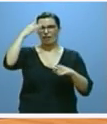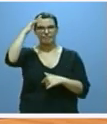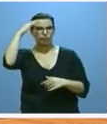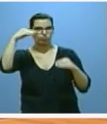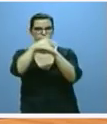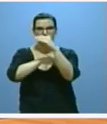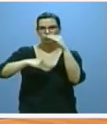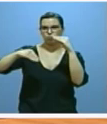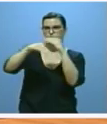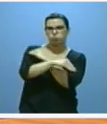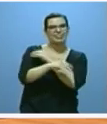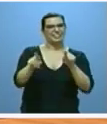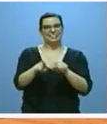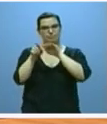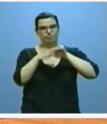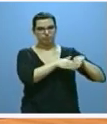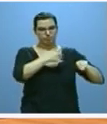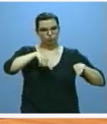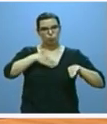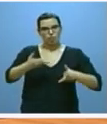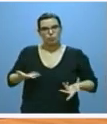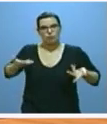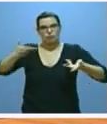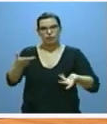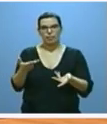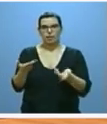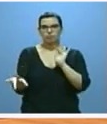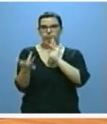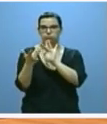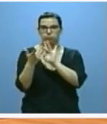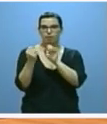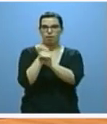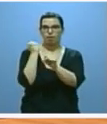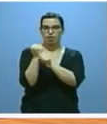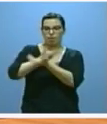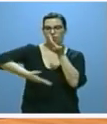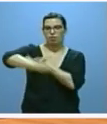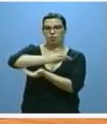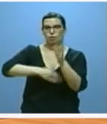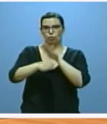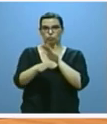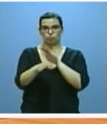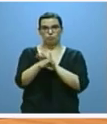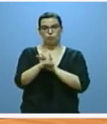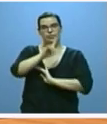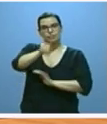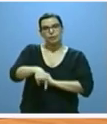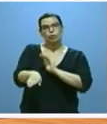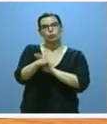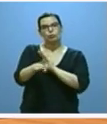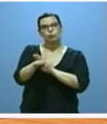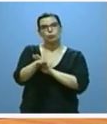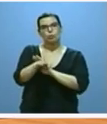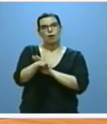discrepancias seguir tendiendo puentes seguir trabajando conjuntamente y seguir acercando